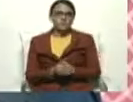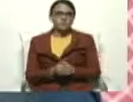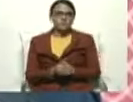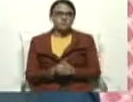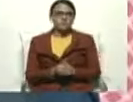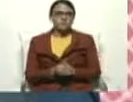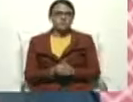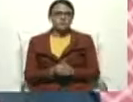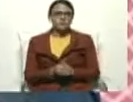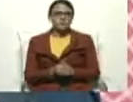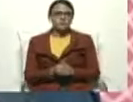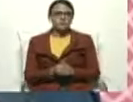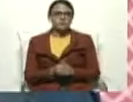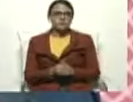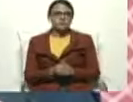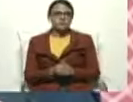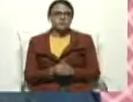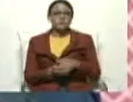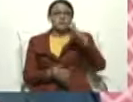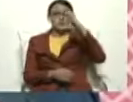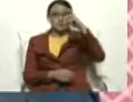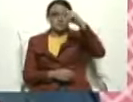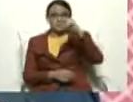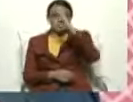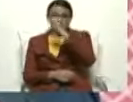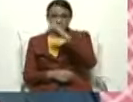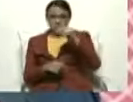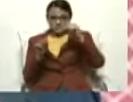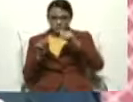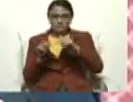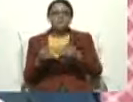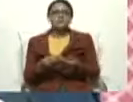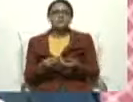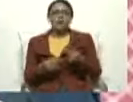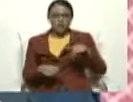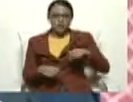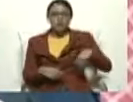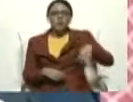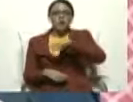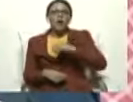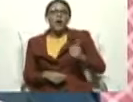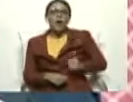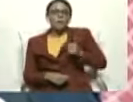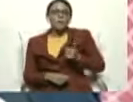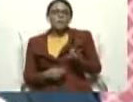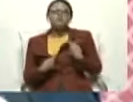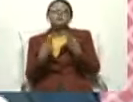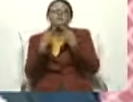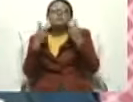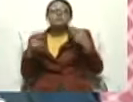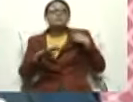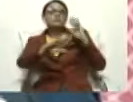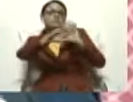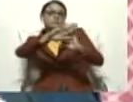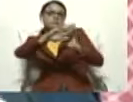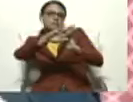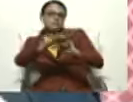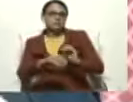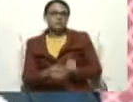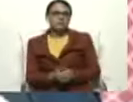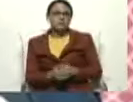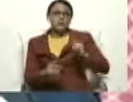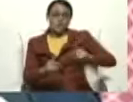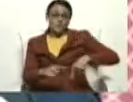El Poder Electoral aprovecha la ocasión para reiterar que la próxima